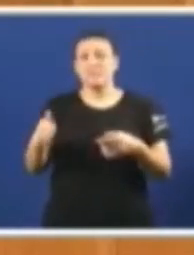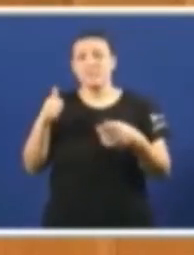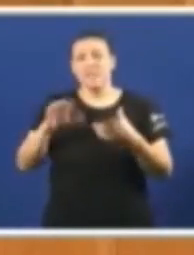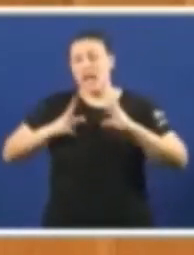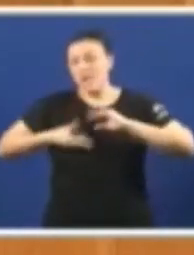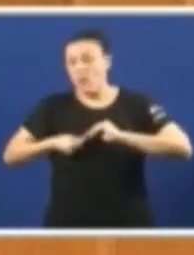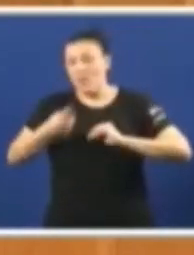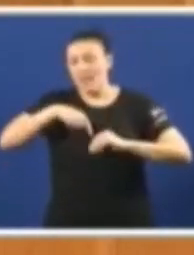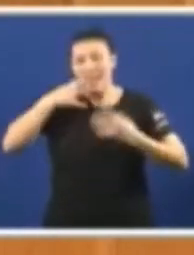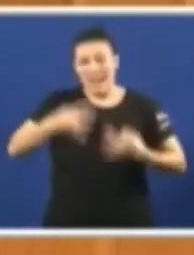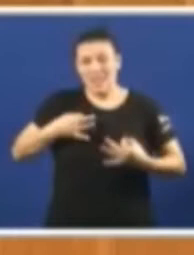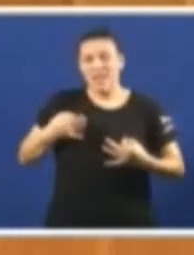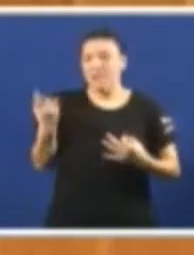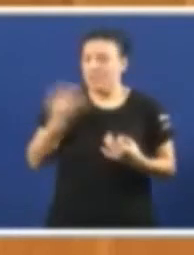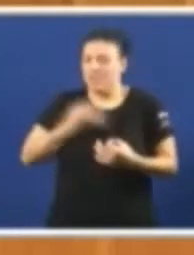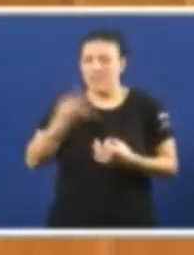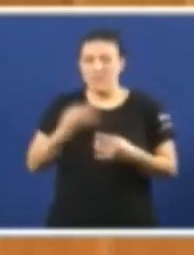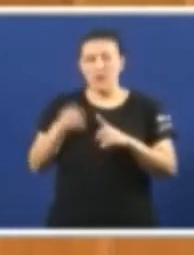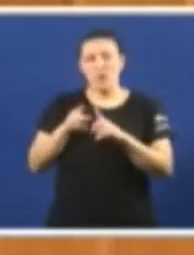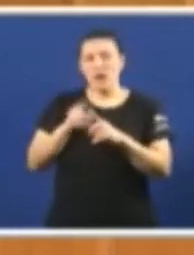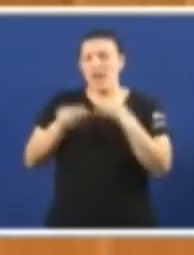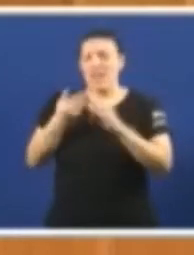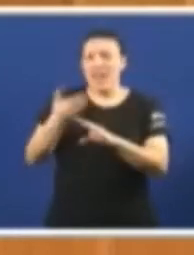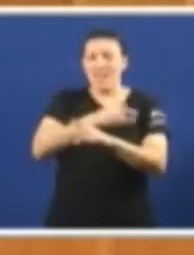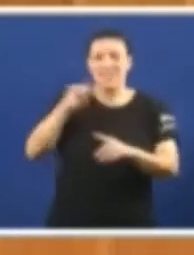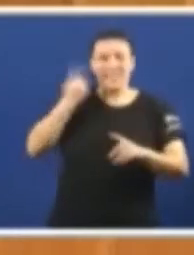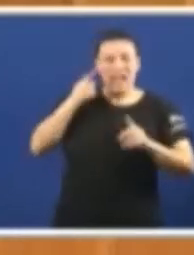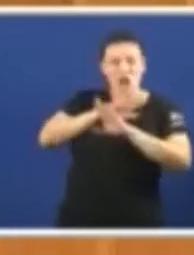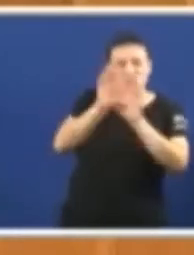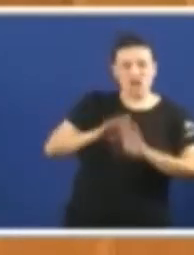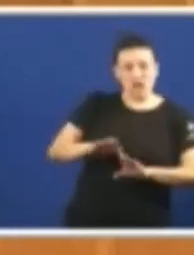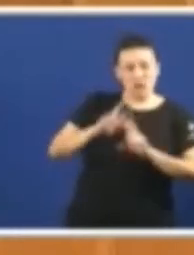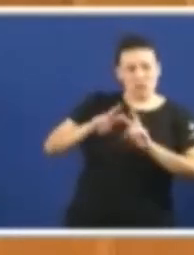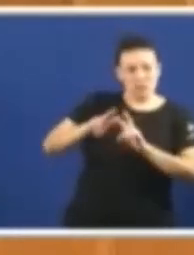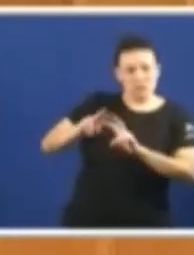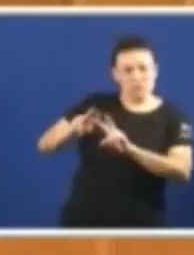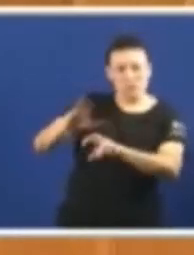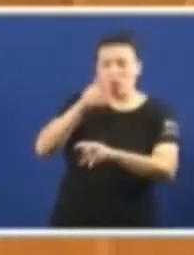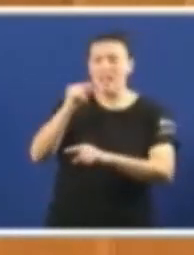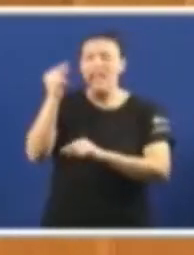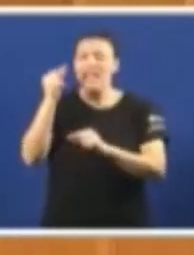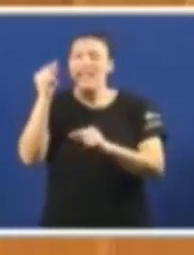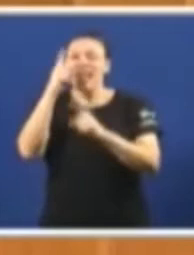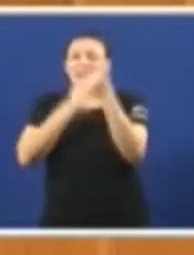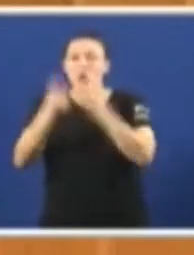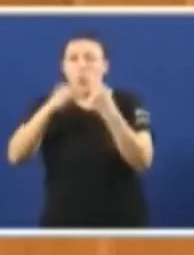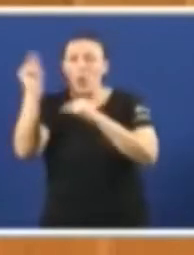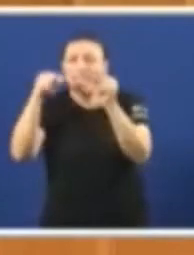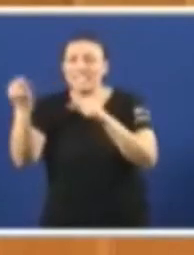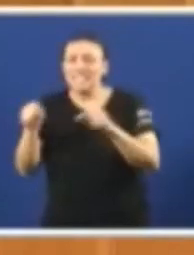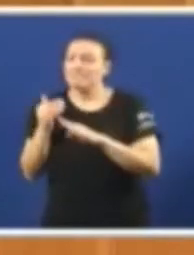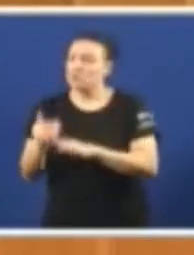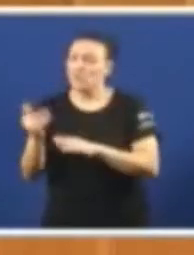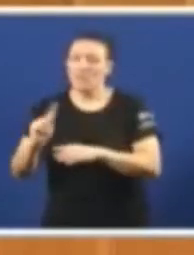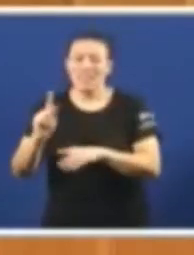adecúen a nosa realidade, é imprescindible facer unha boa diagnose. E as enquisas entendemos que non son as suficientes, non hai un